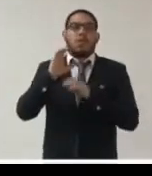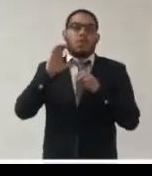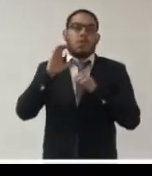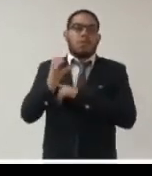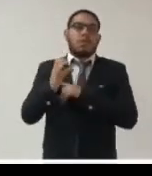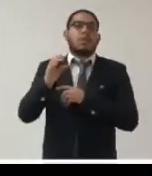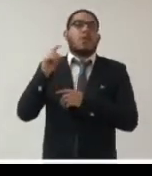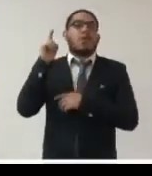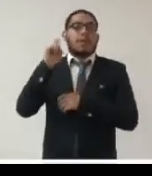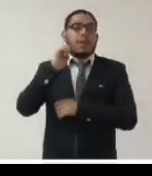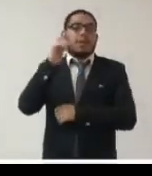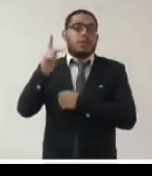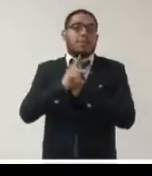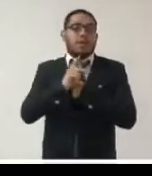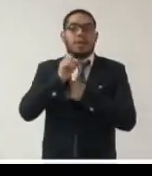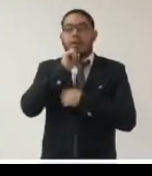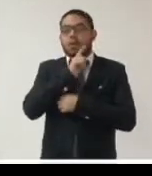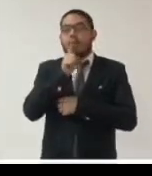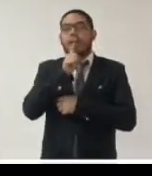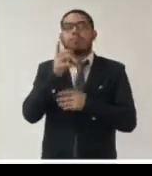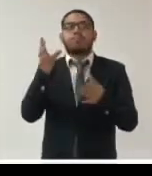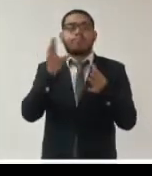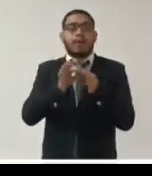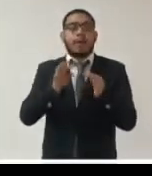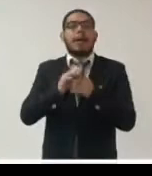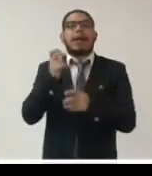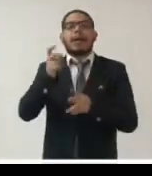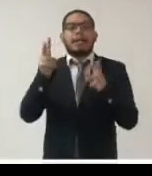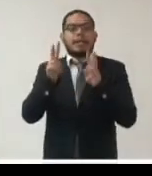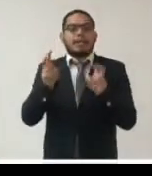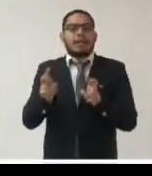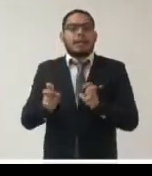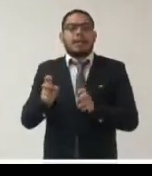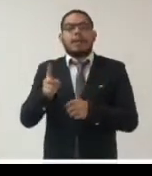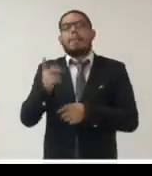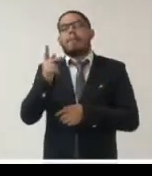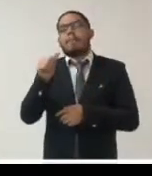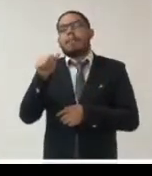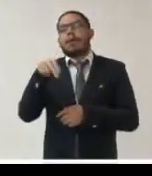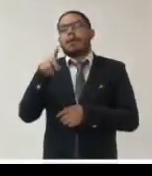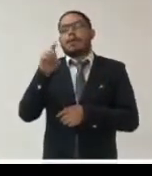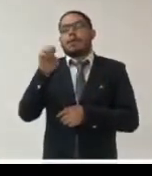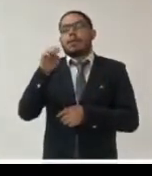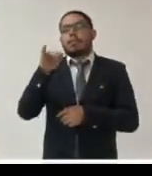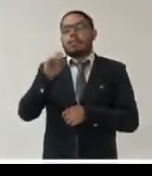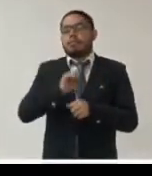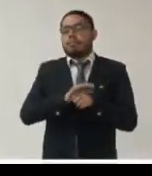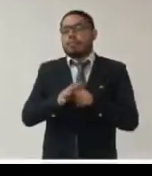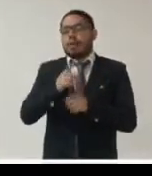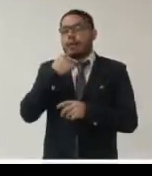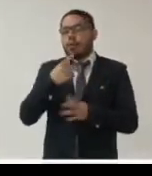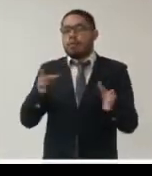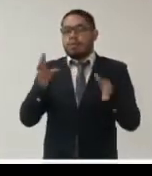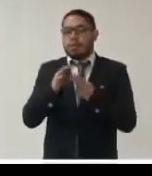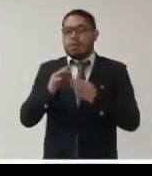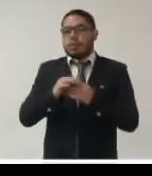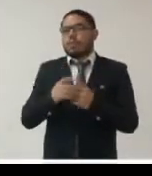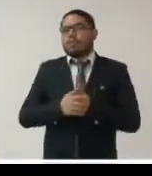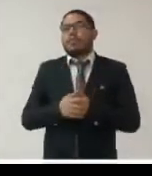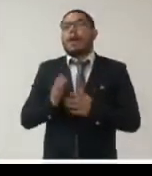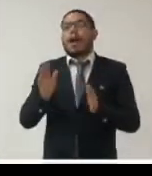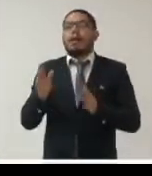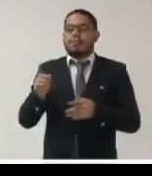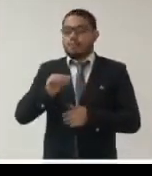se han pronunciado sobre este tema de transparencia en el contexto de pandemia y en general se encuentran las siguientes